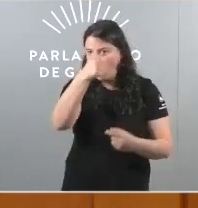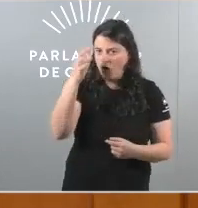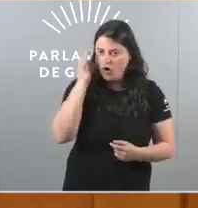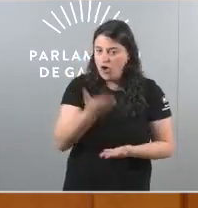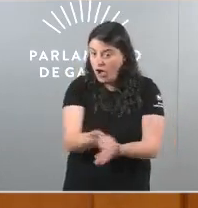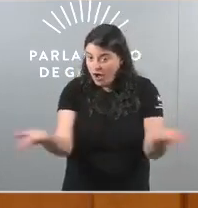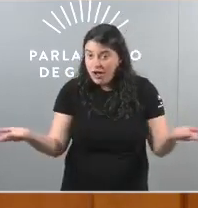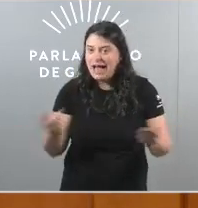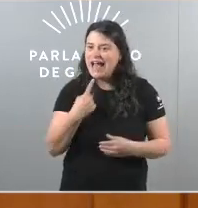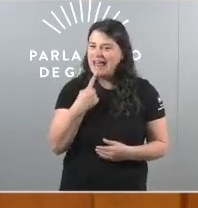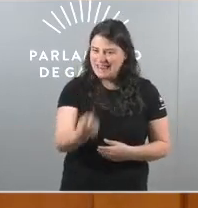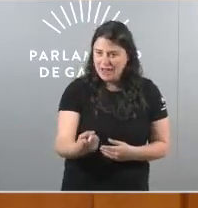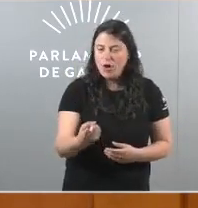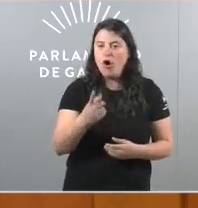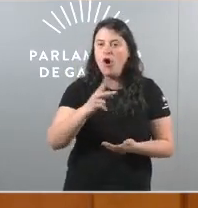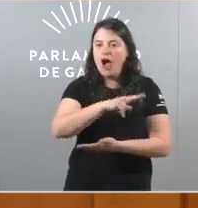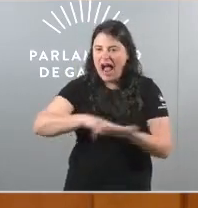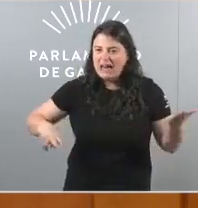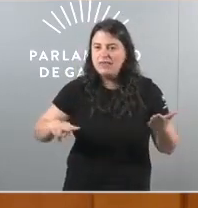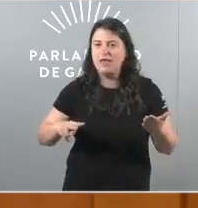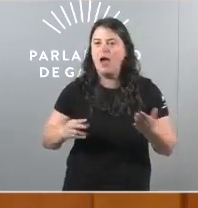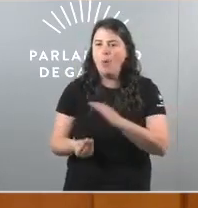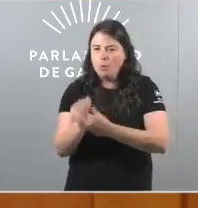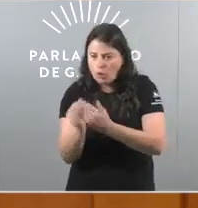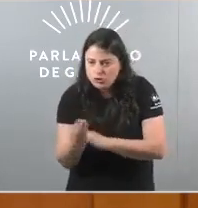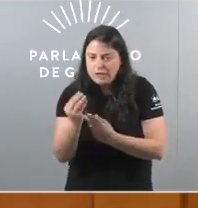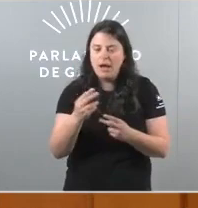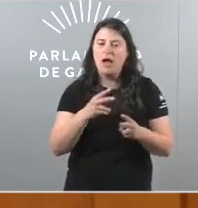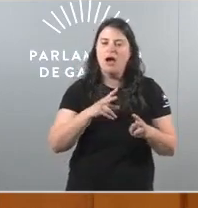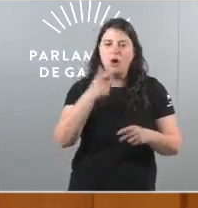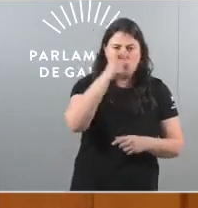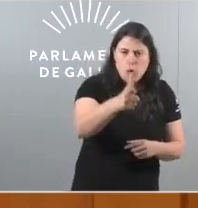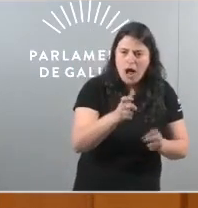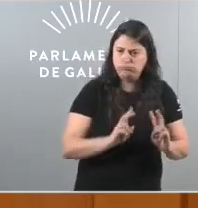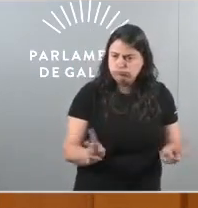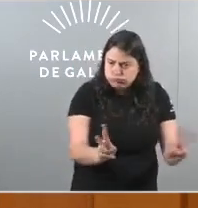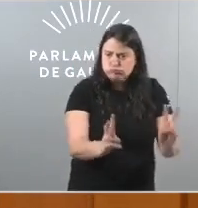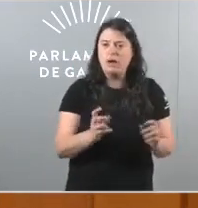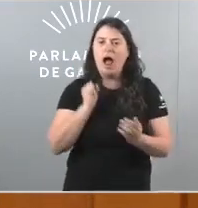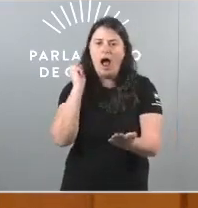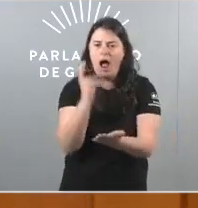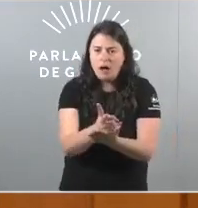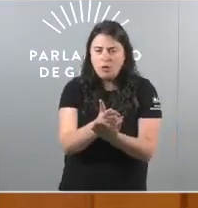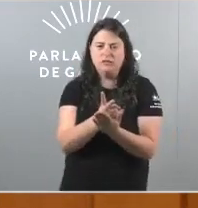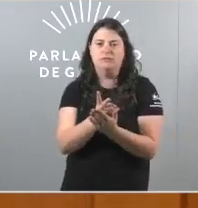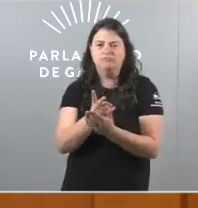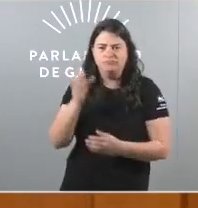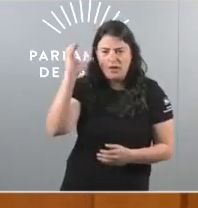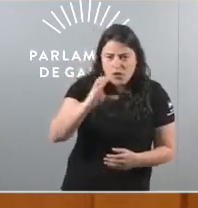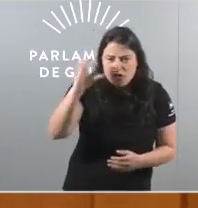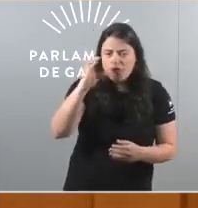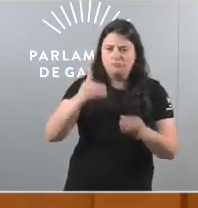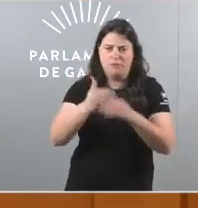decirvos que é posible unha Galiza productiva cun rural vivo, que aposte con decisión pola ciencia e a